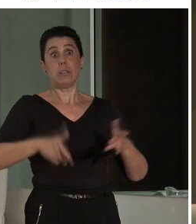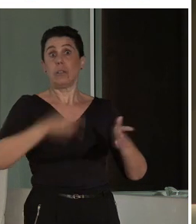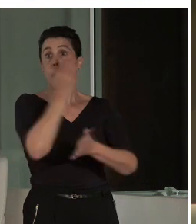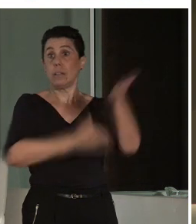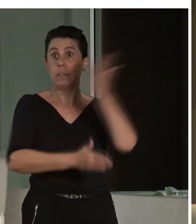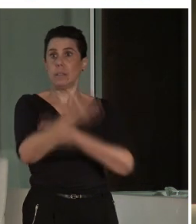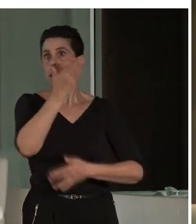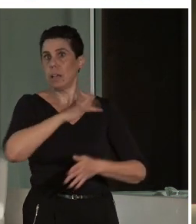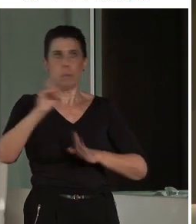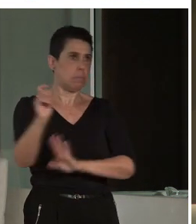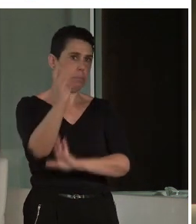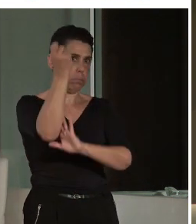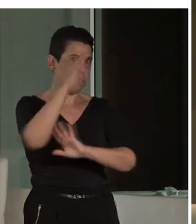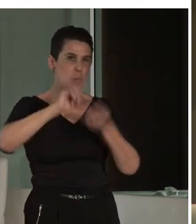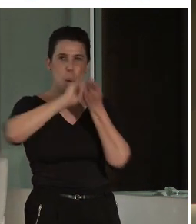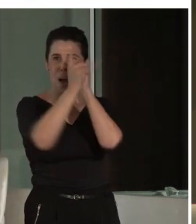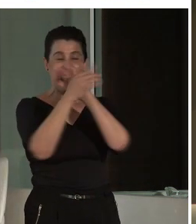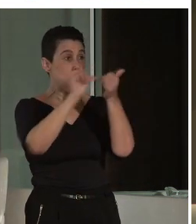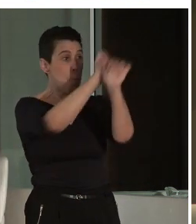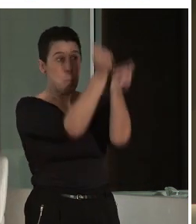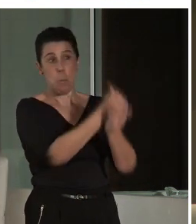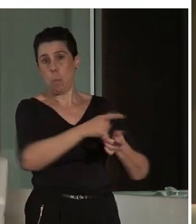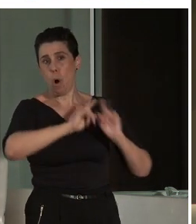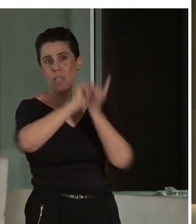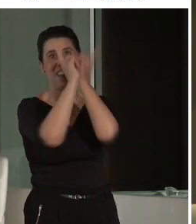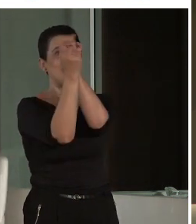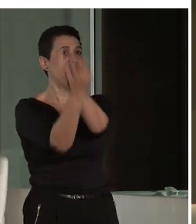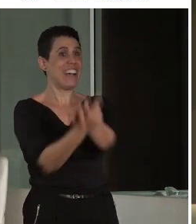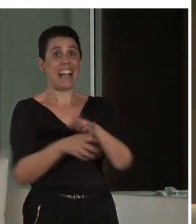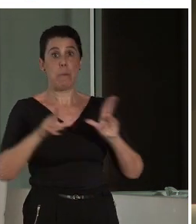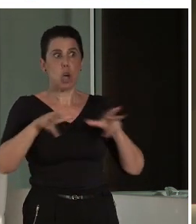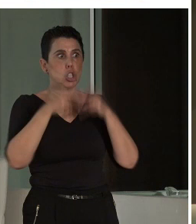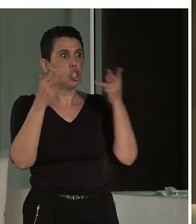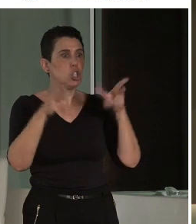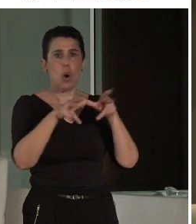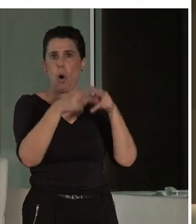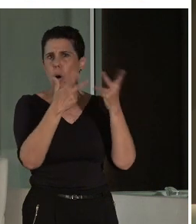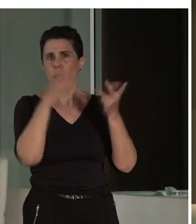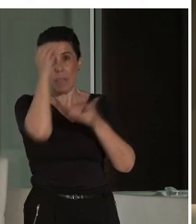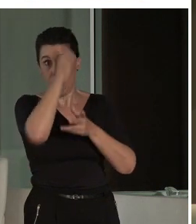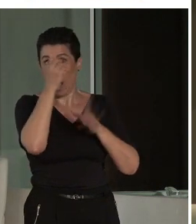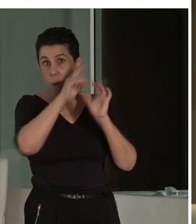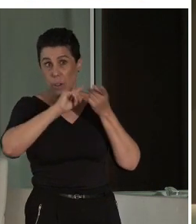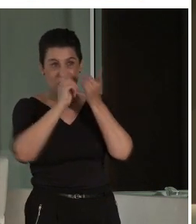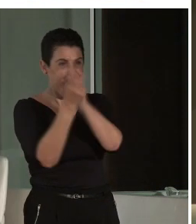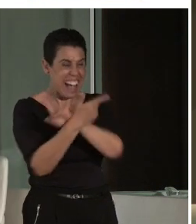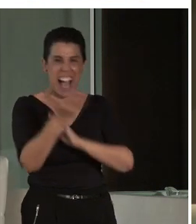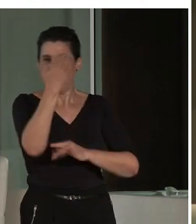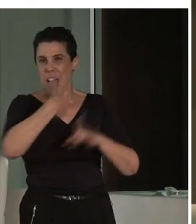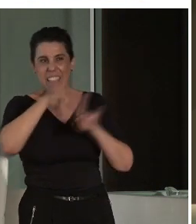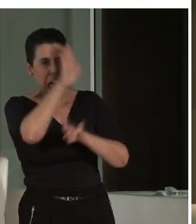un cambio de paradigma completamente, de una visión que la sociedad tenía más bien asistencialista,